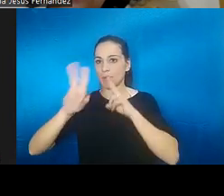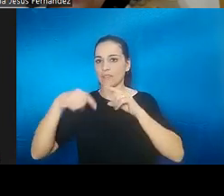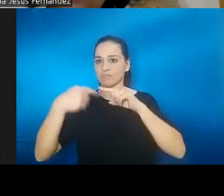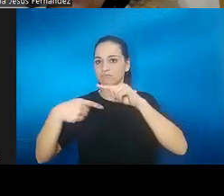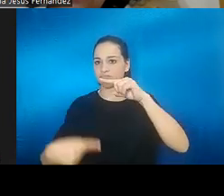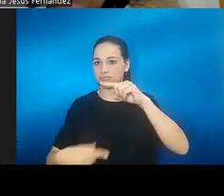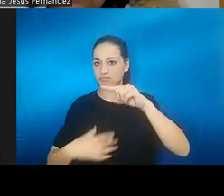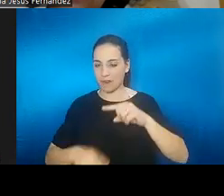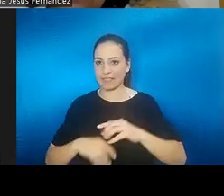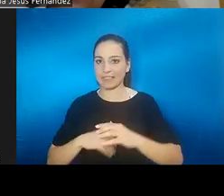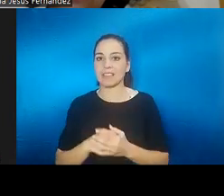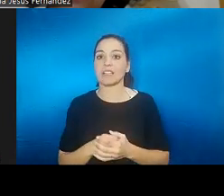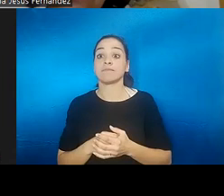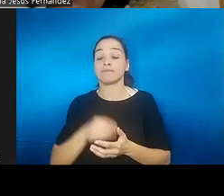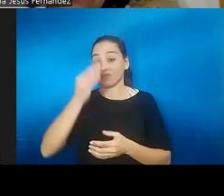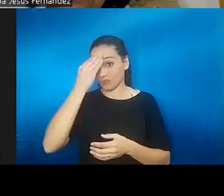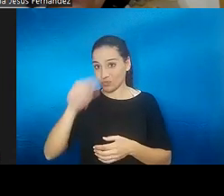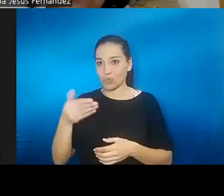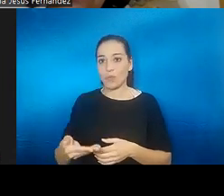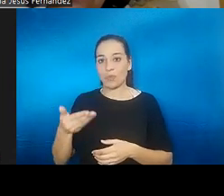Yo esto creo que es muy importante porque